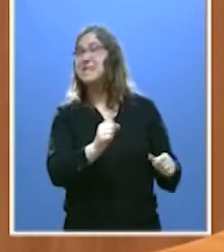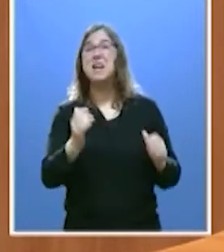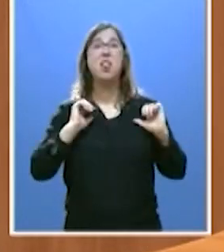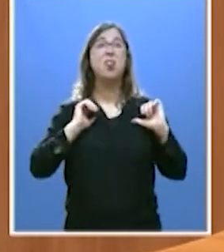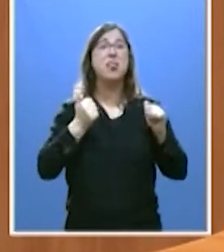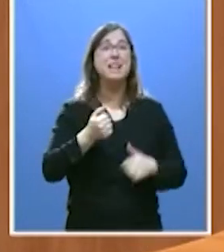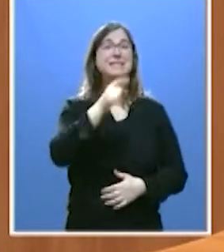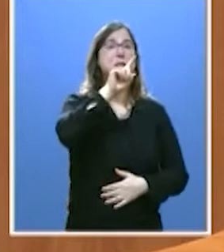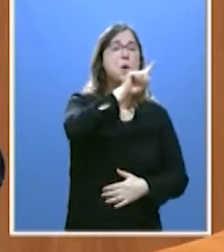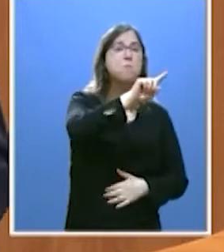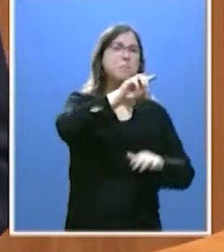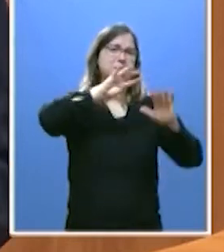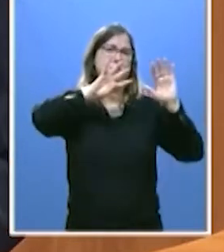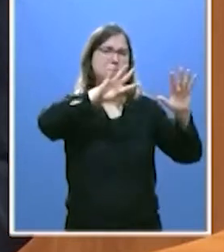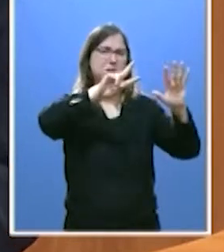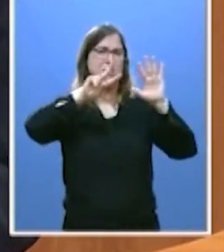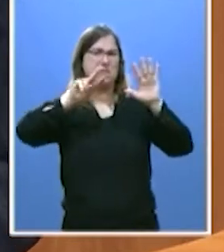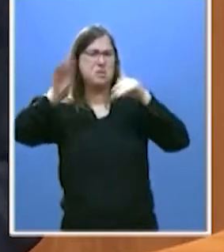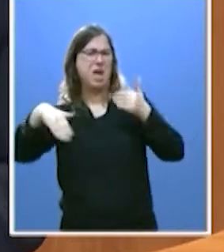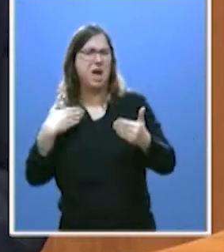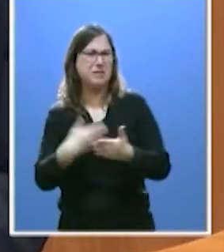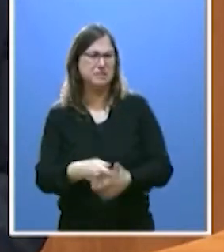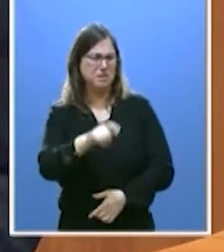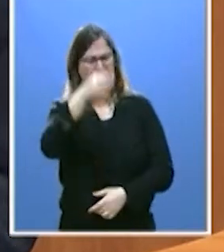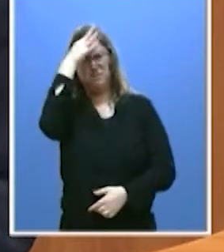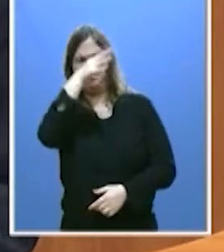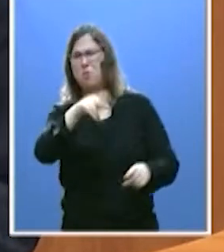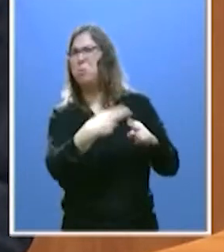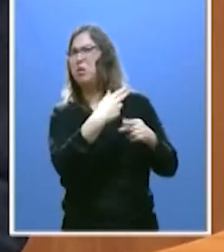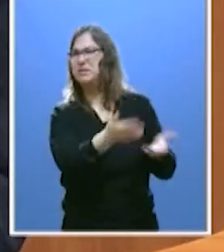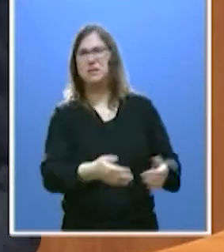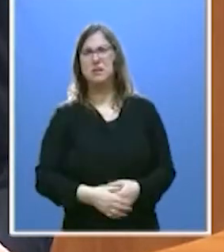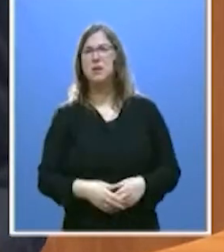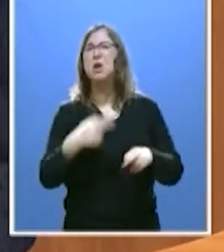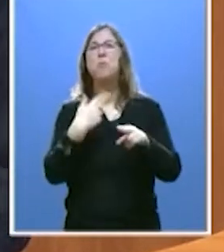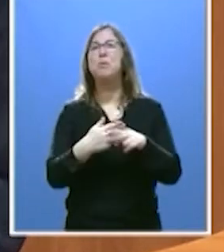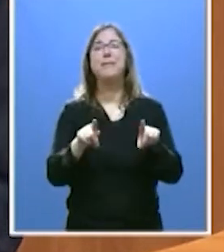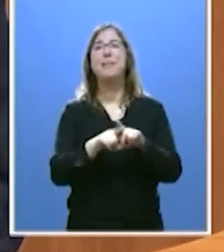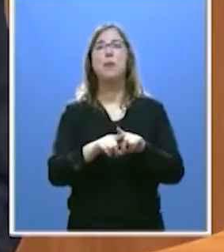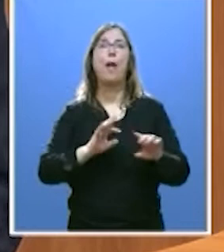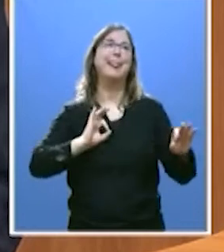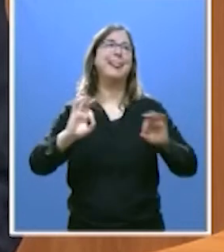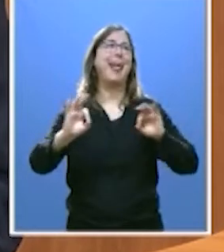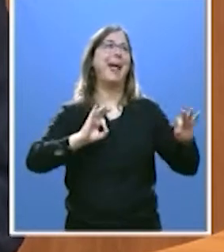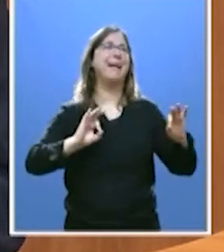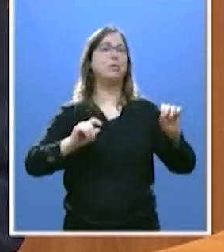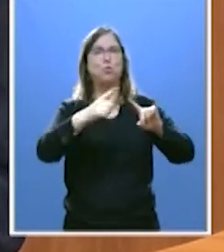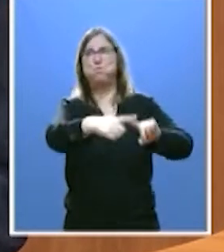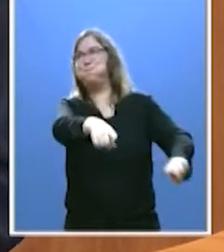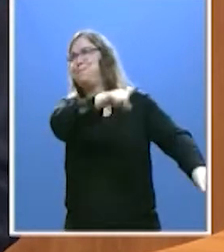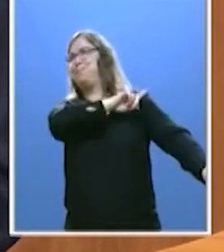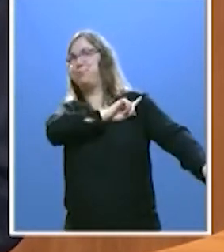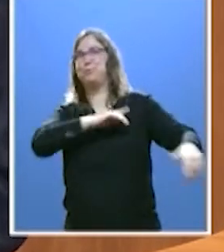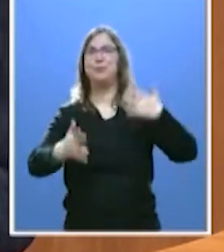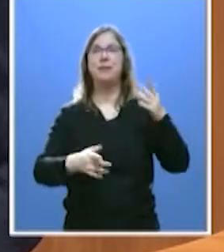1978. La política ya se ha convertido en una obra de teatro vallinclanesca, en un circo